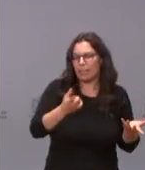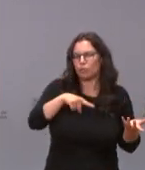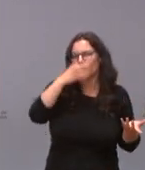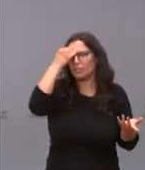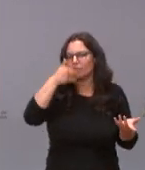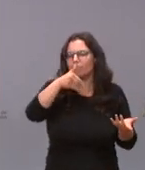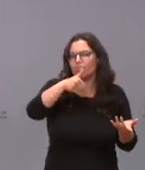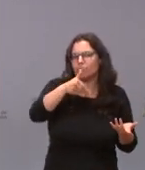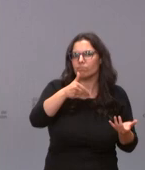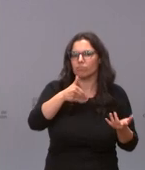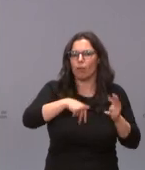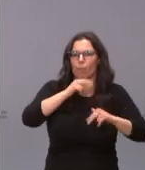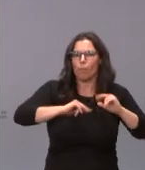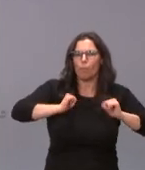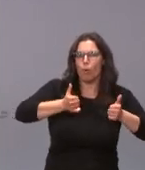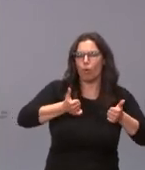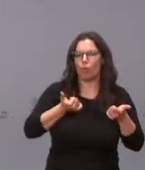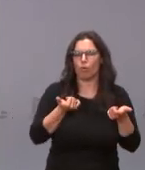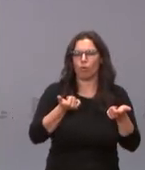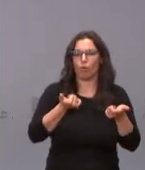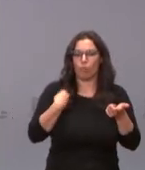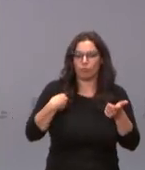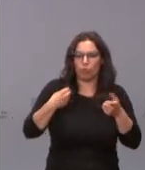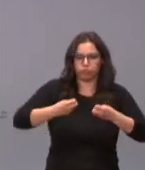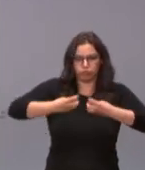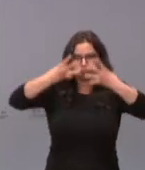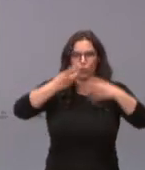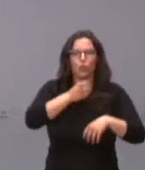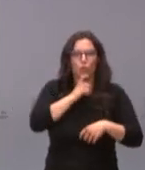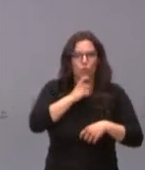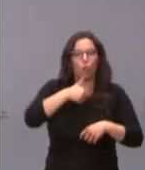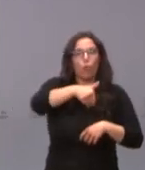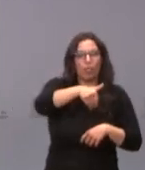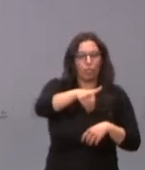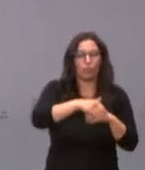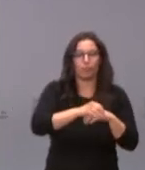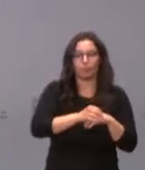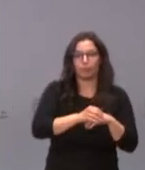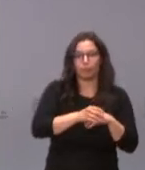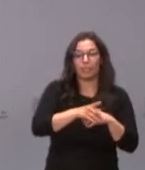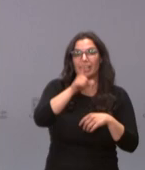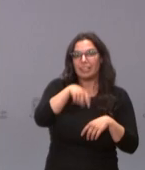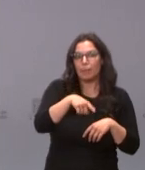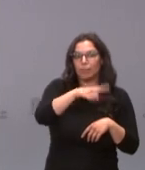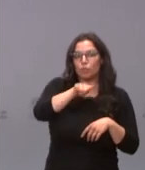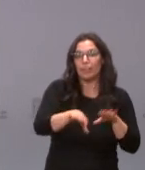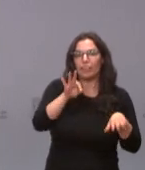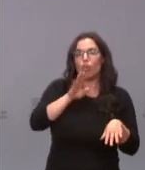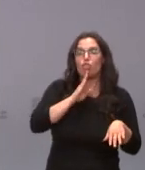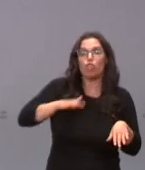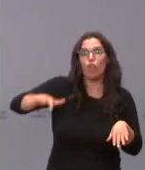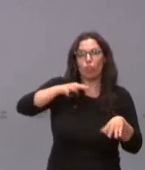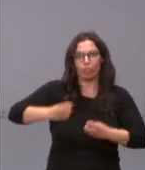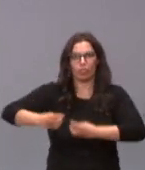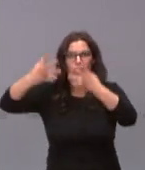estar en marcha obras incluso la propia infraestructura si tienen incluso decidido cuál es el lugar porque parece ser que había una apuesta